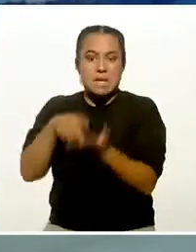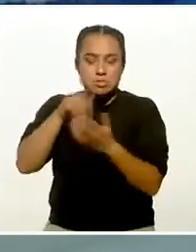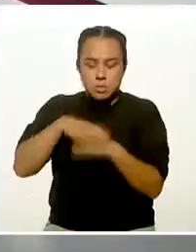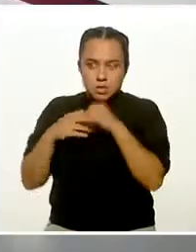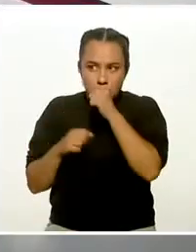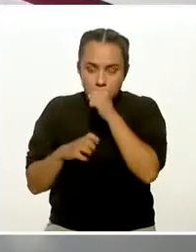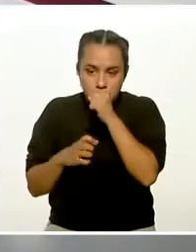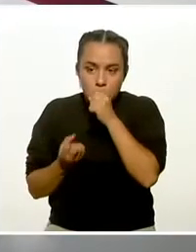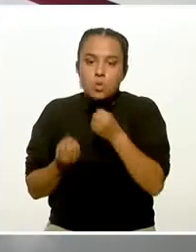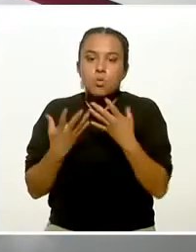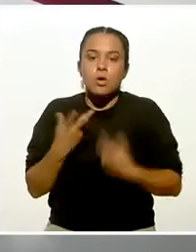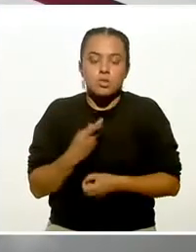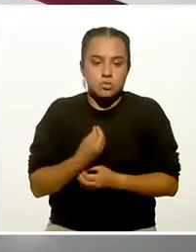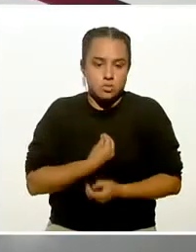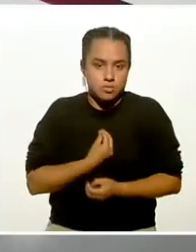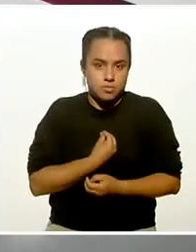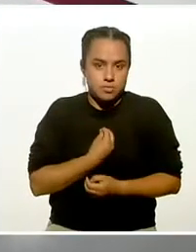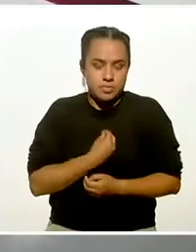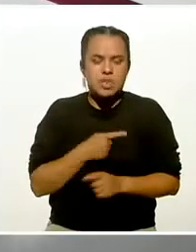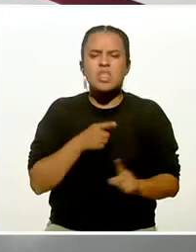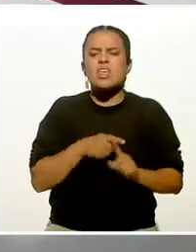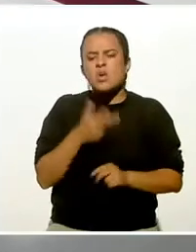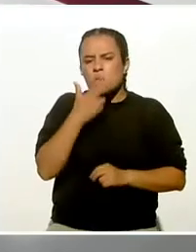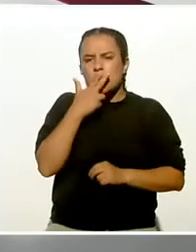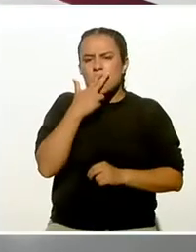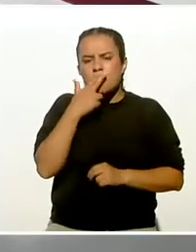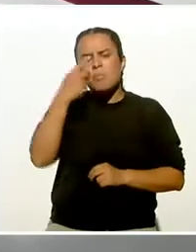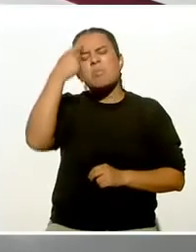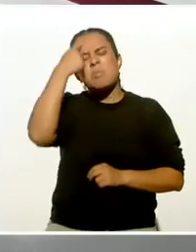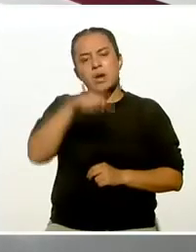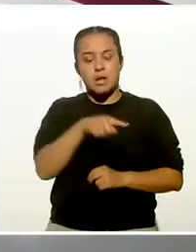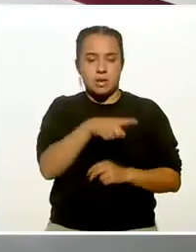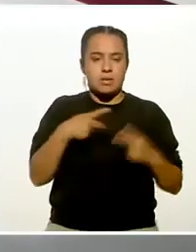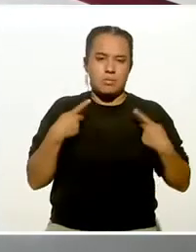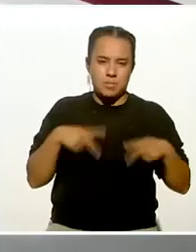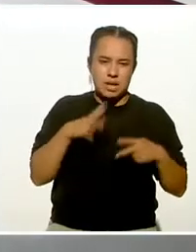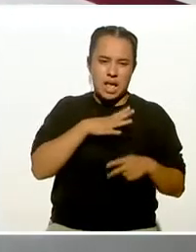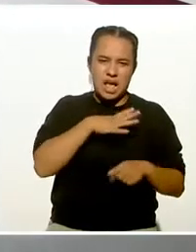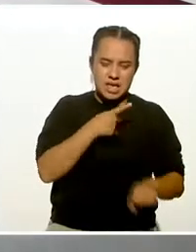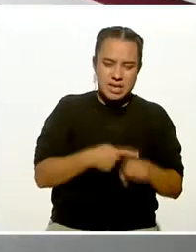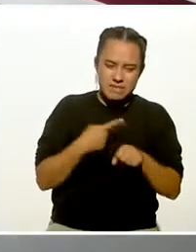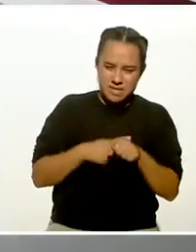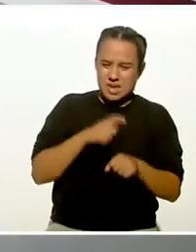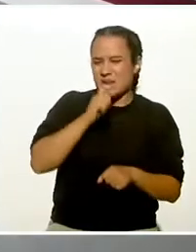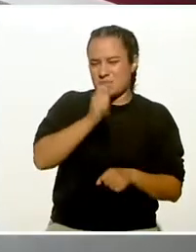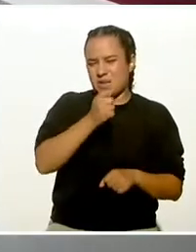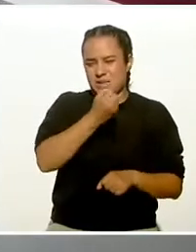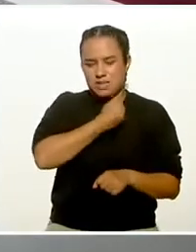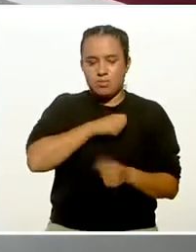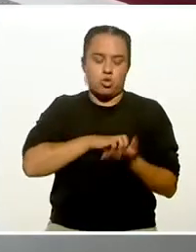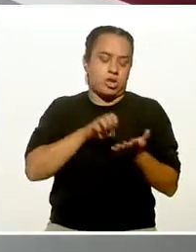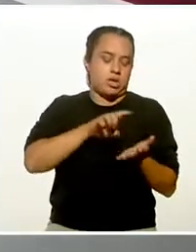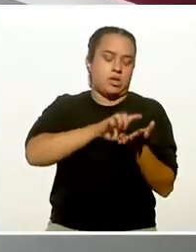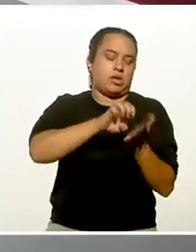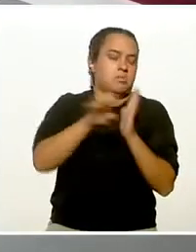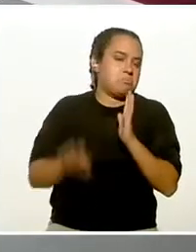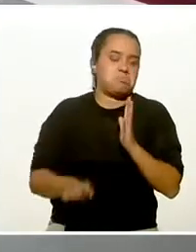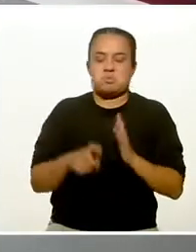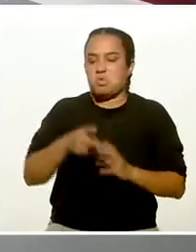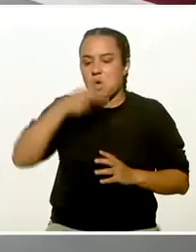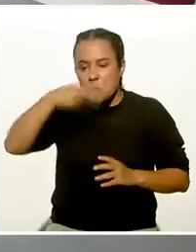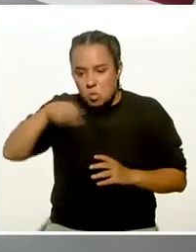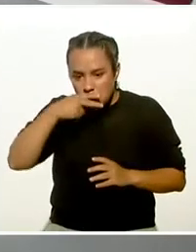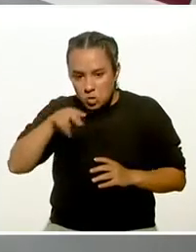Estos son utilizados sobre todo para personas que tienen alguna patología respiratoria, fumadores o incluso